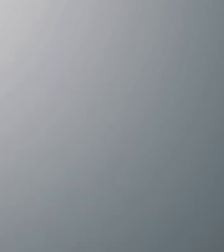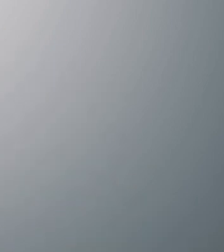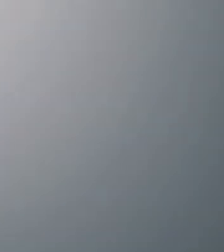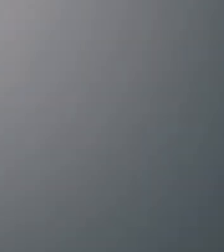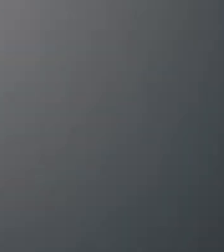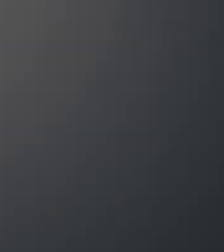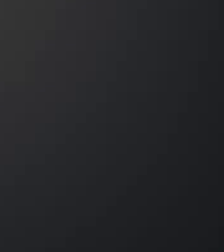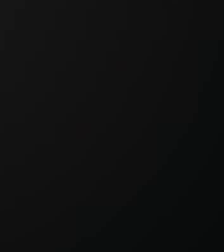¡Gracias! Gracias por ver el video.